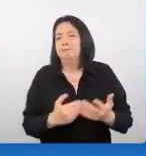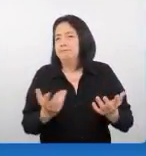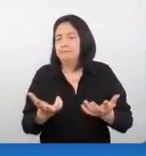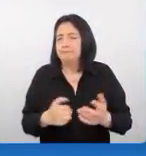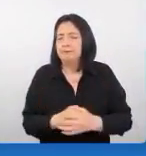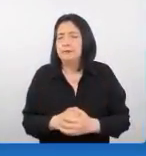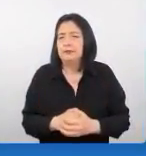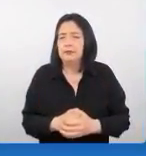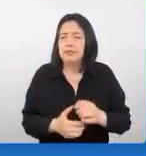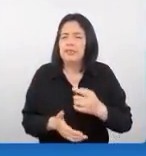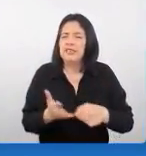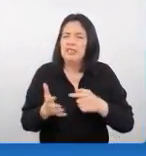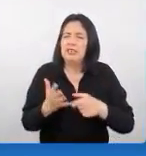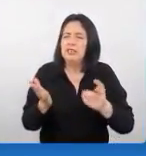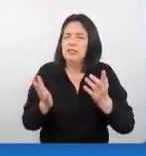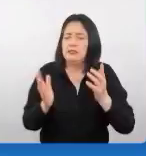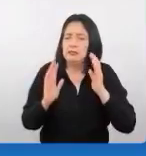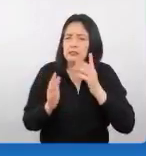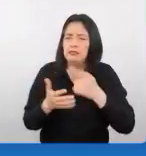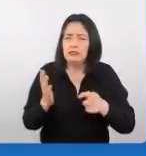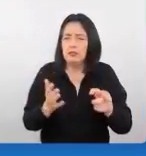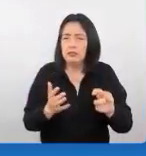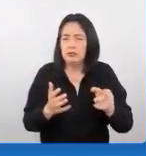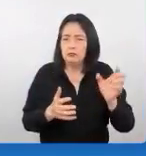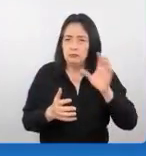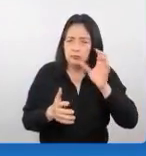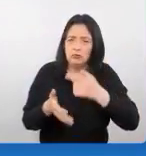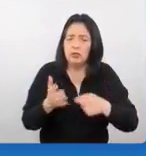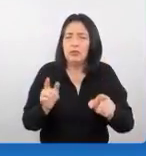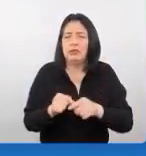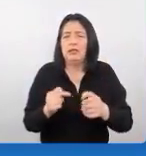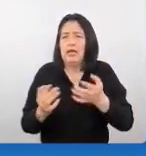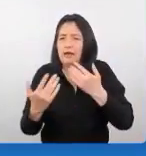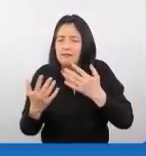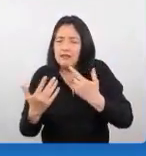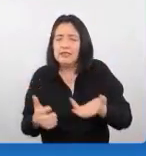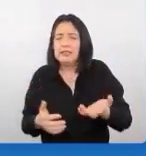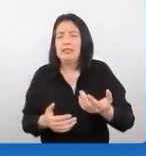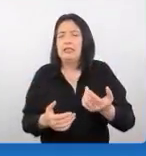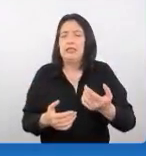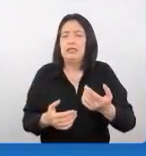la atención ellos buscan atención tanto en chino como en inglés